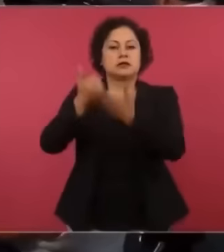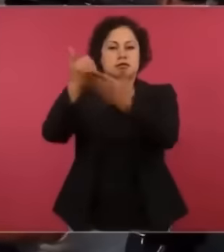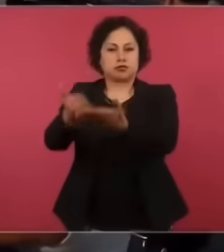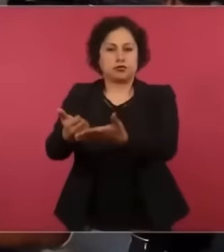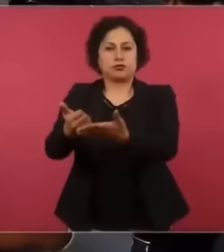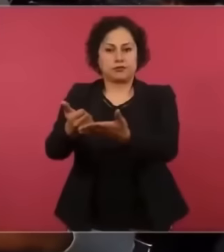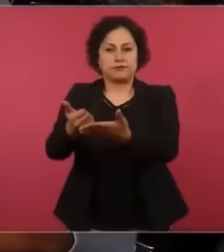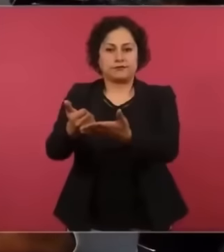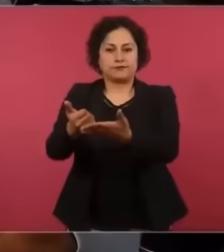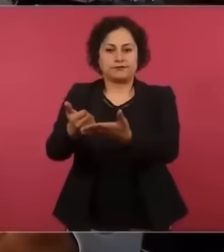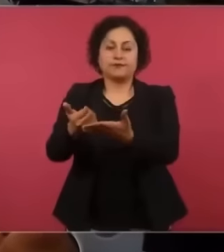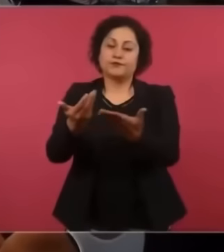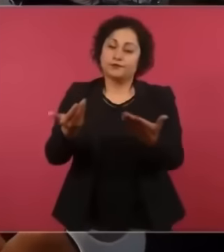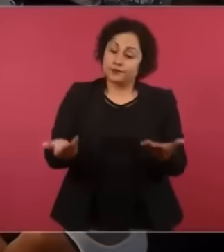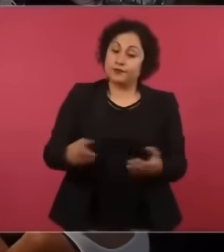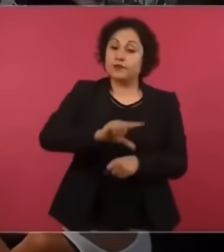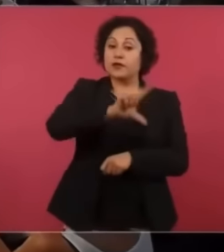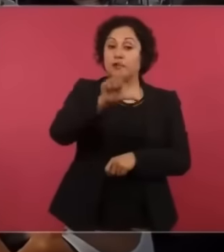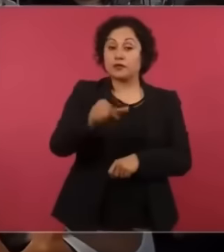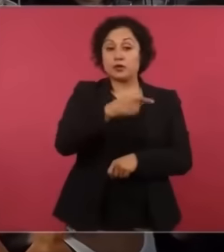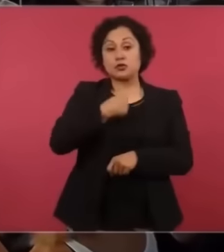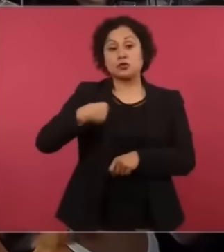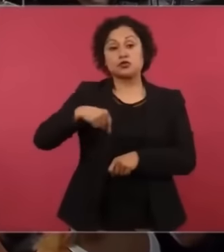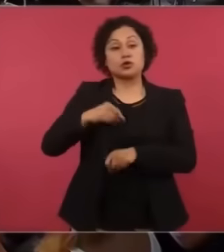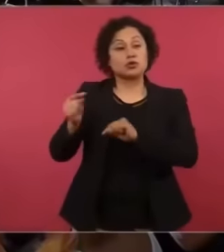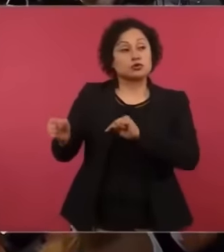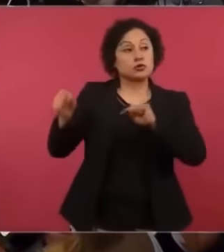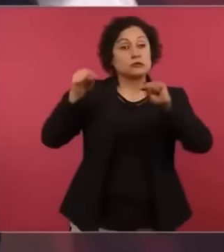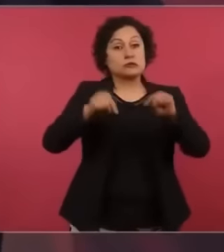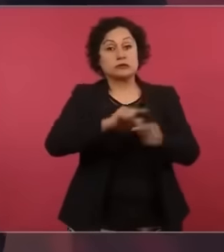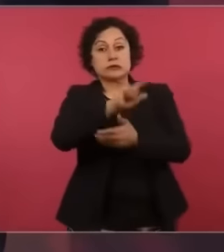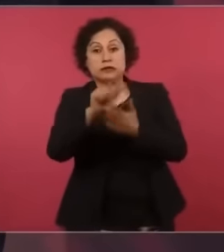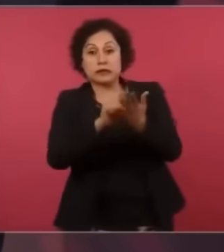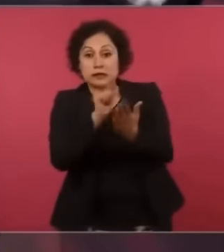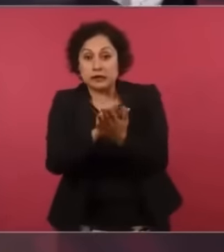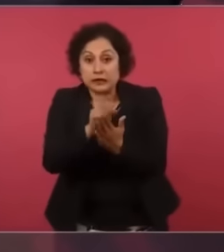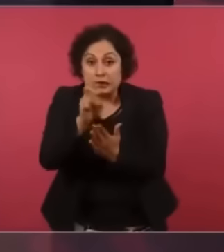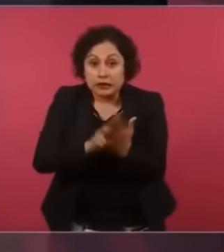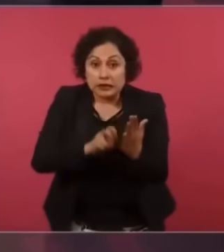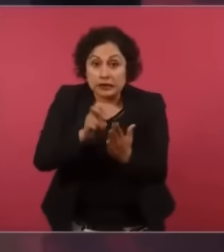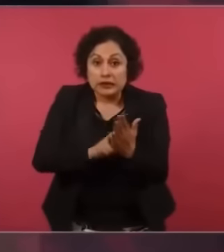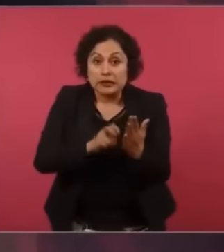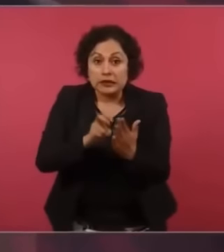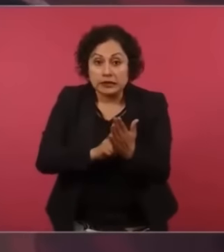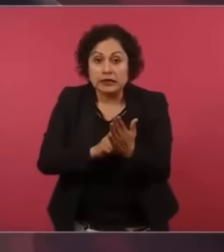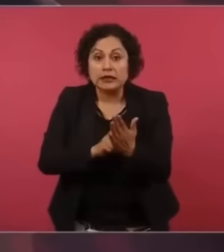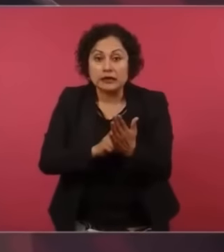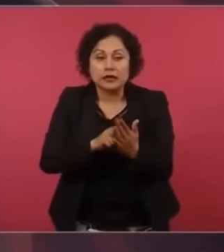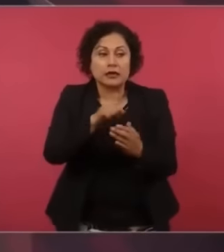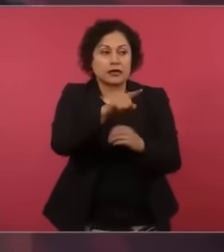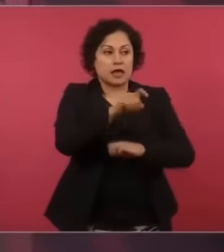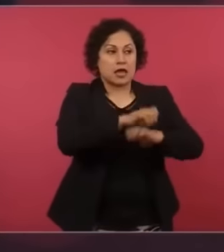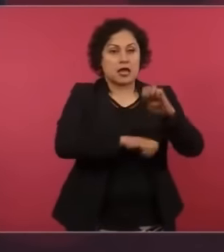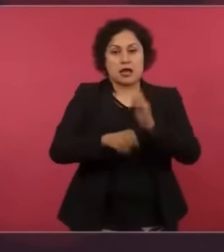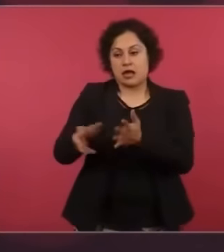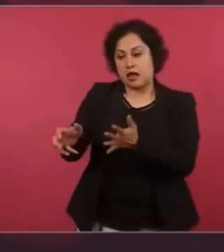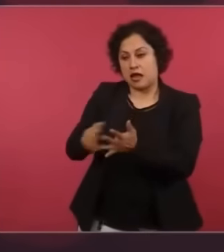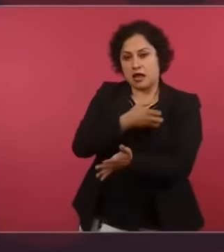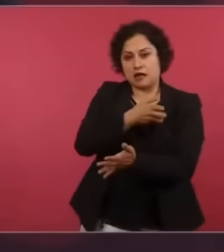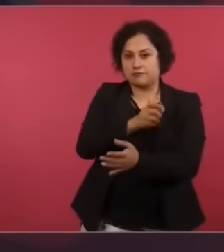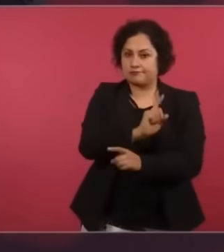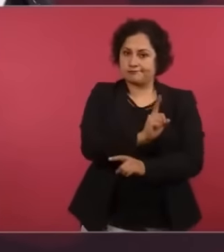con el ahorro por no pagar tanto de comisiones y por